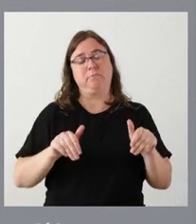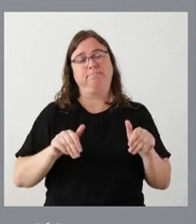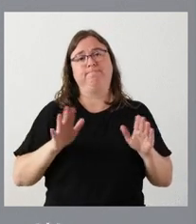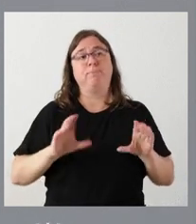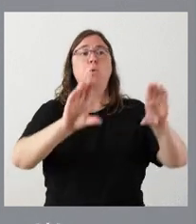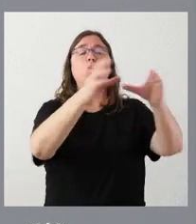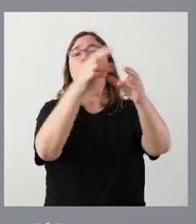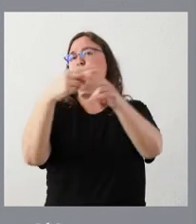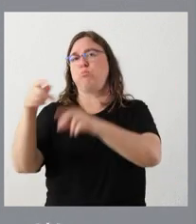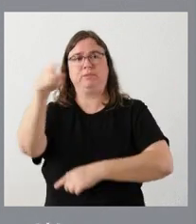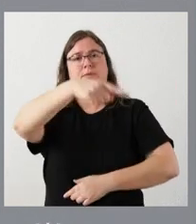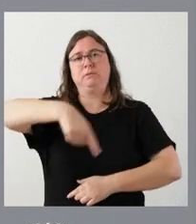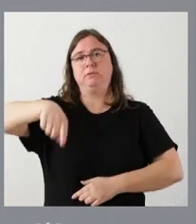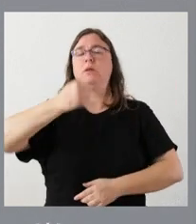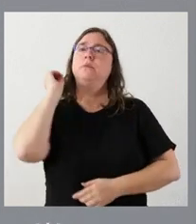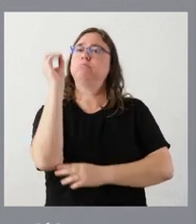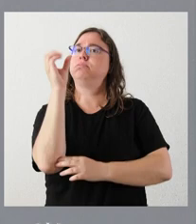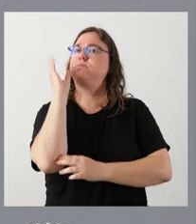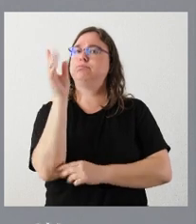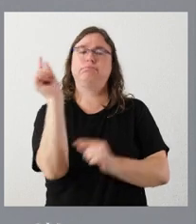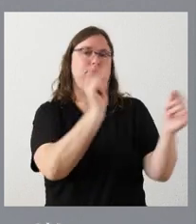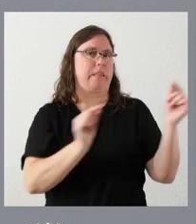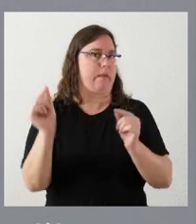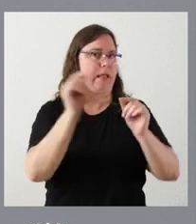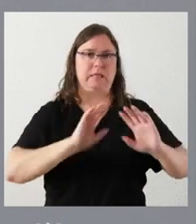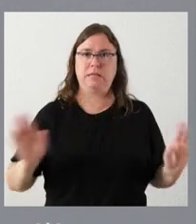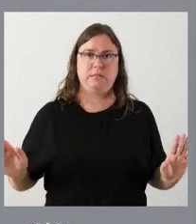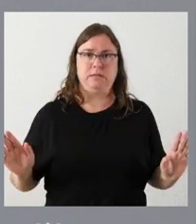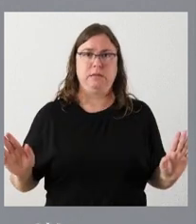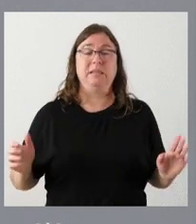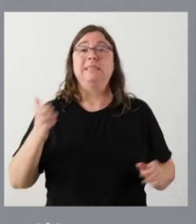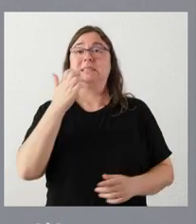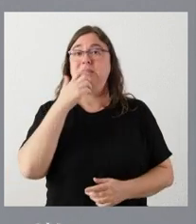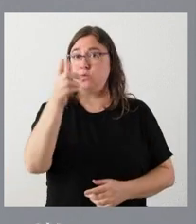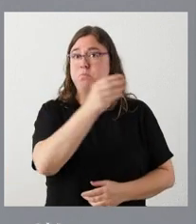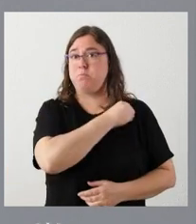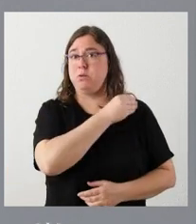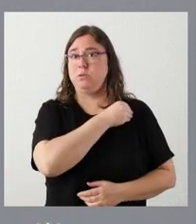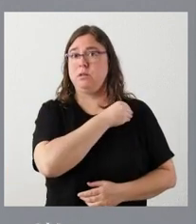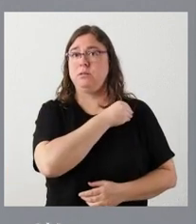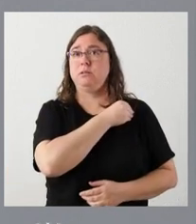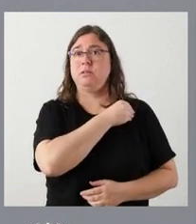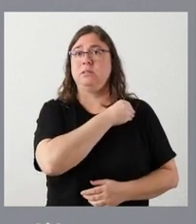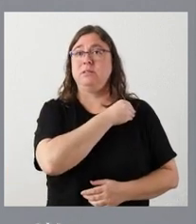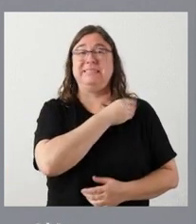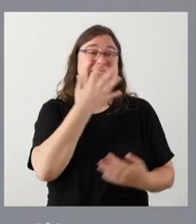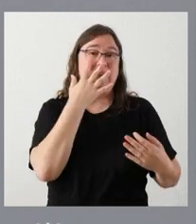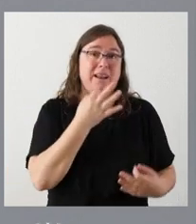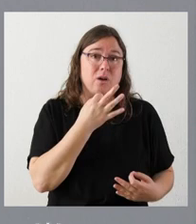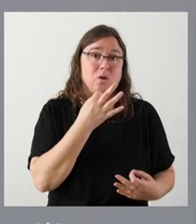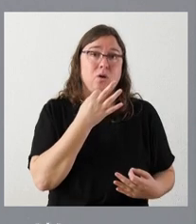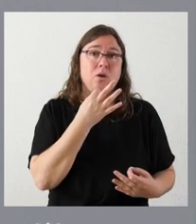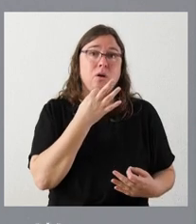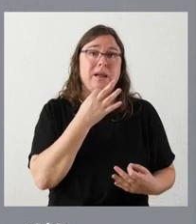políticos los que intervengan en los debates de la campaña electoral y más si lo que usted plantea, como creo que es así, se